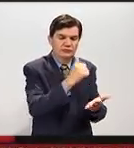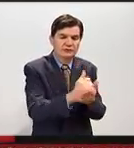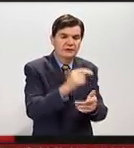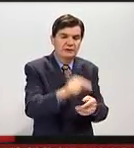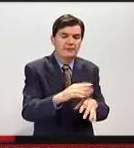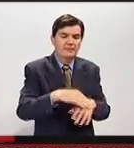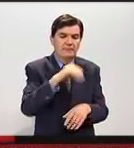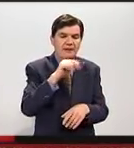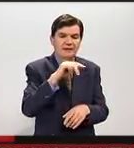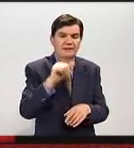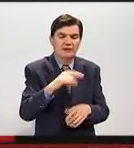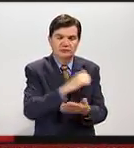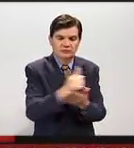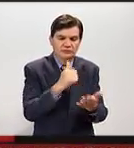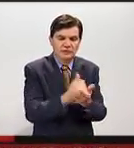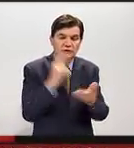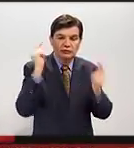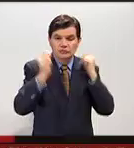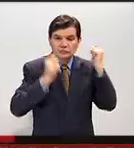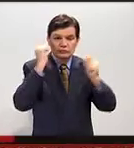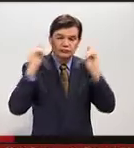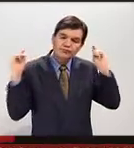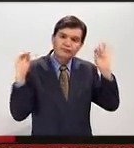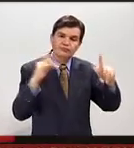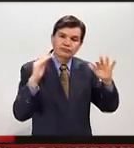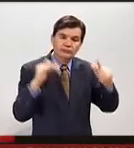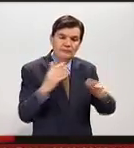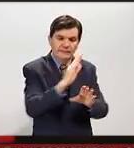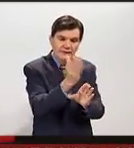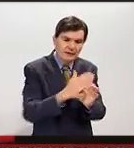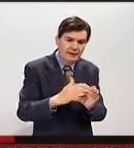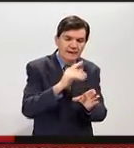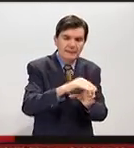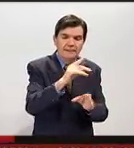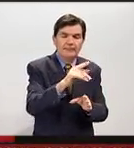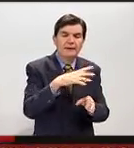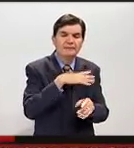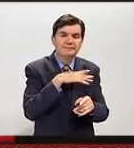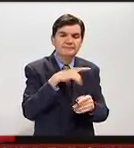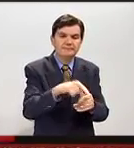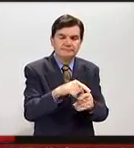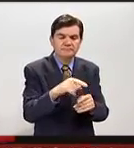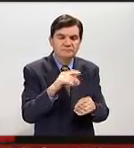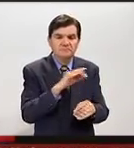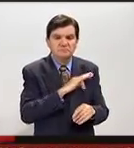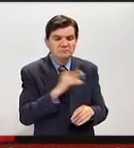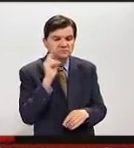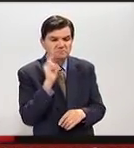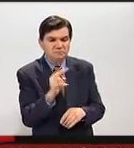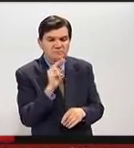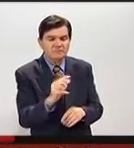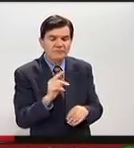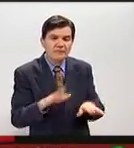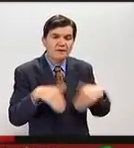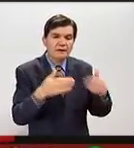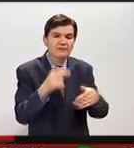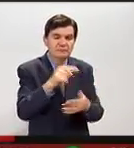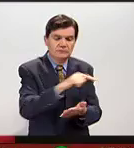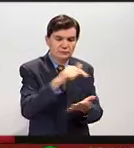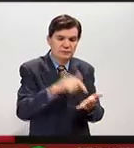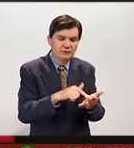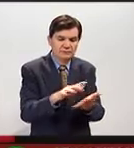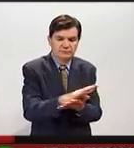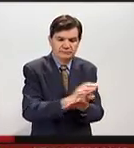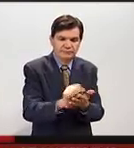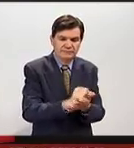de Manta, que es una ciudad turística, está en la costa del Pacífico, y pudimos llegar ahí a la zona de